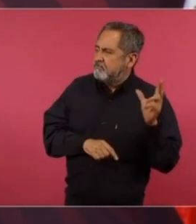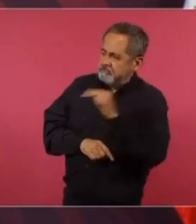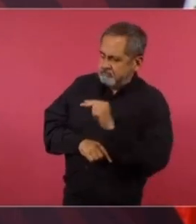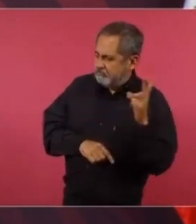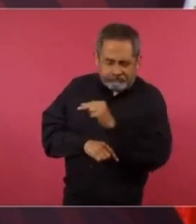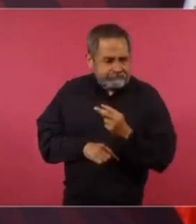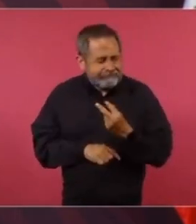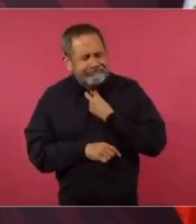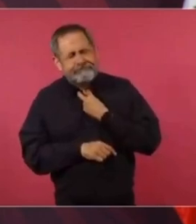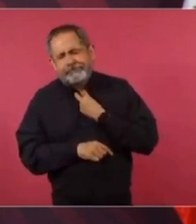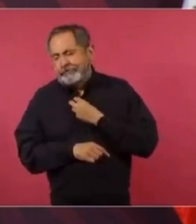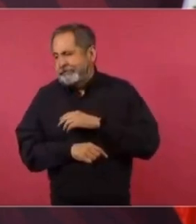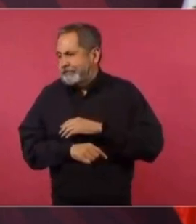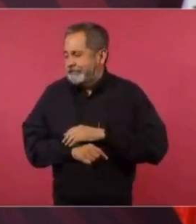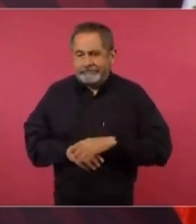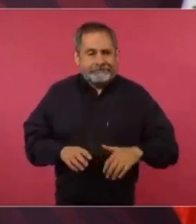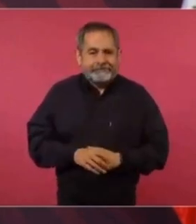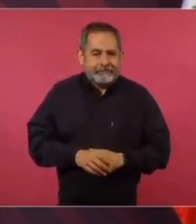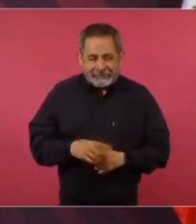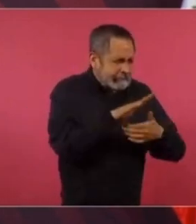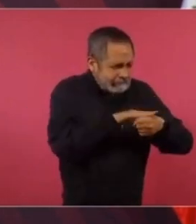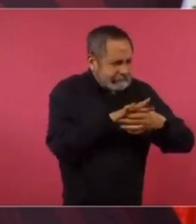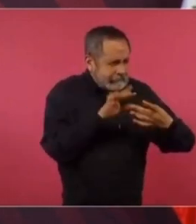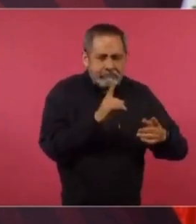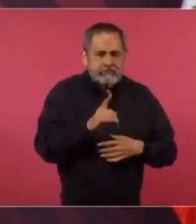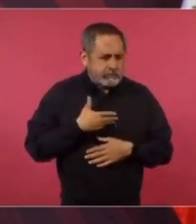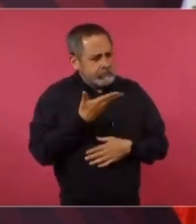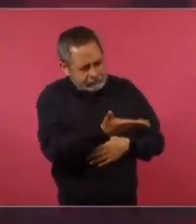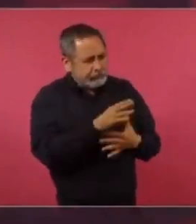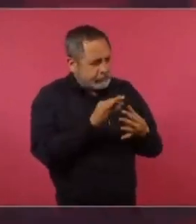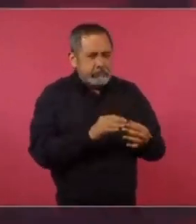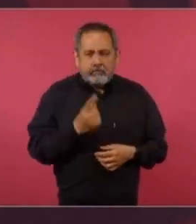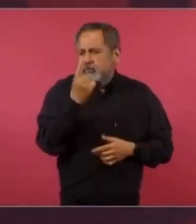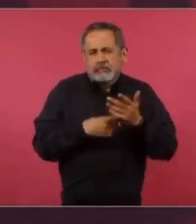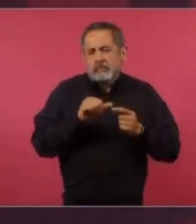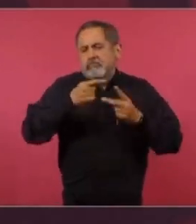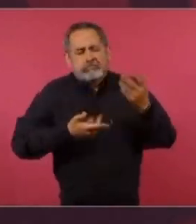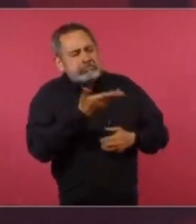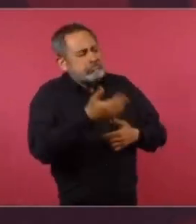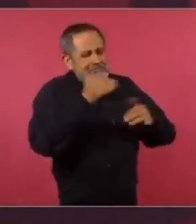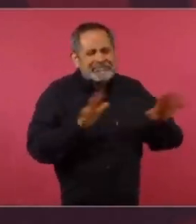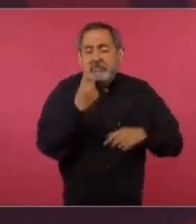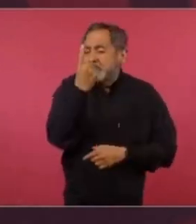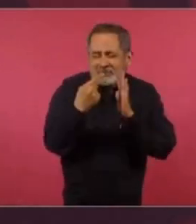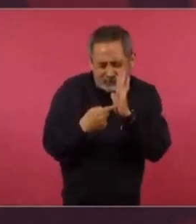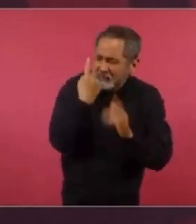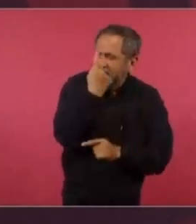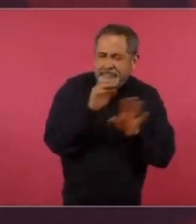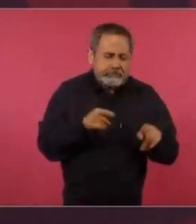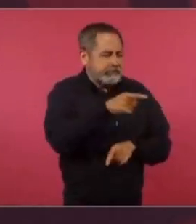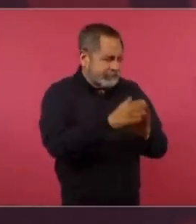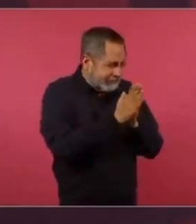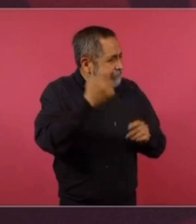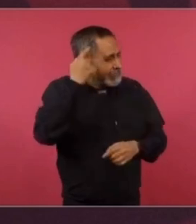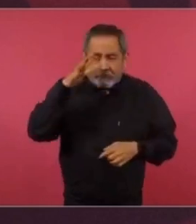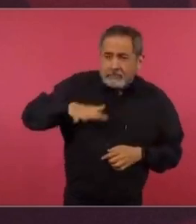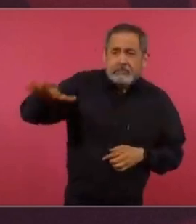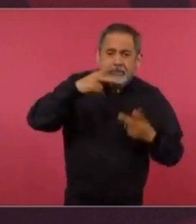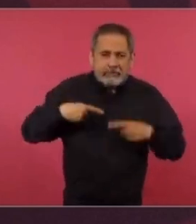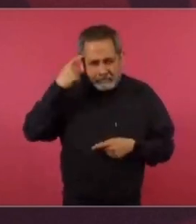Es en el único caso que he hablado, pidiendo que actuaran pensando en la gente.